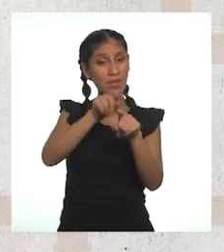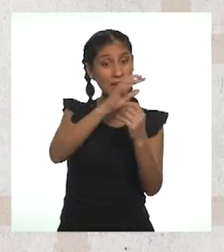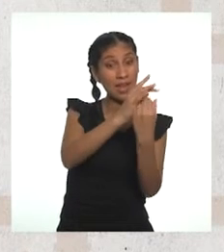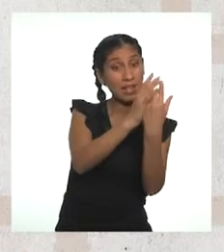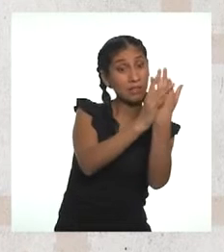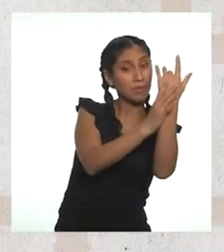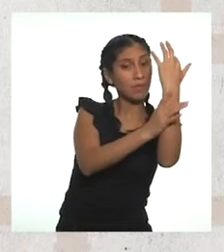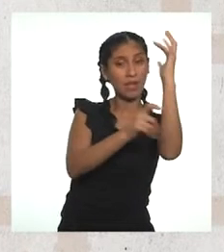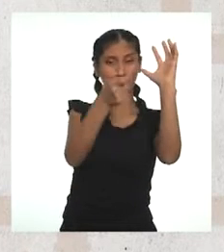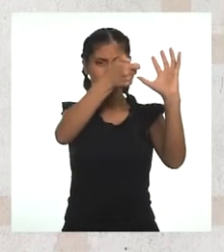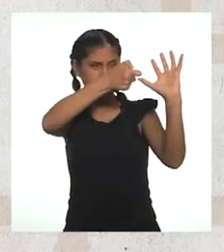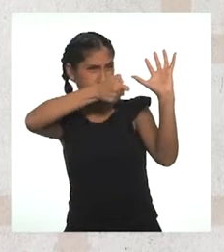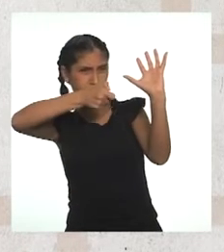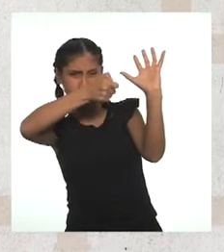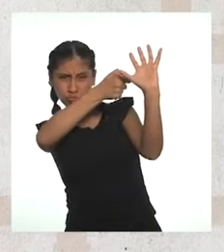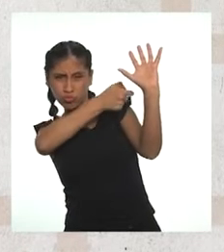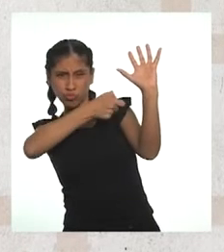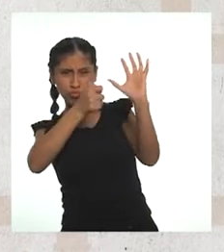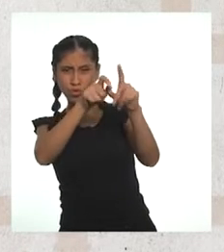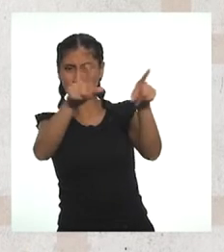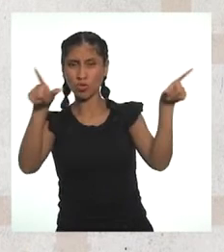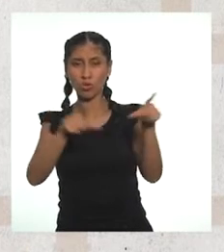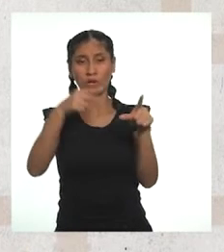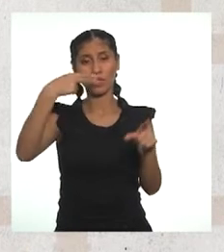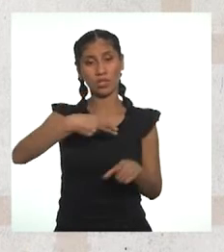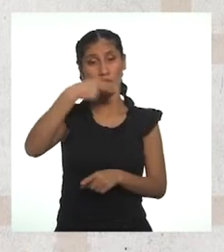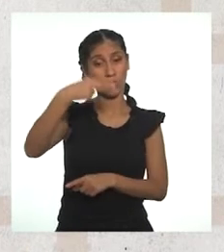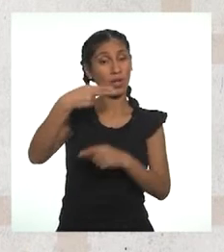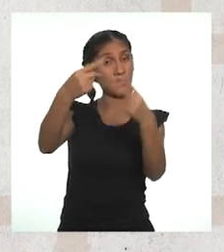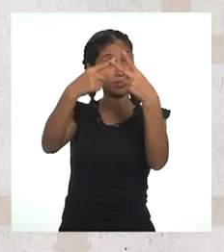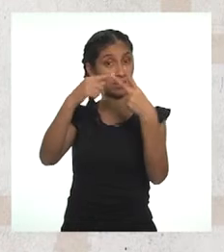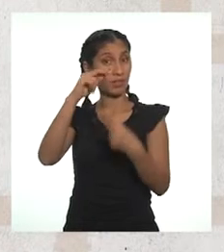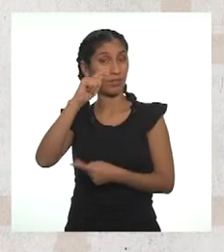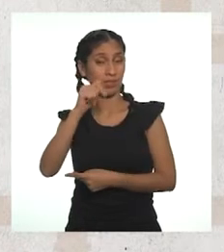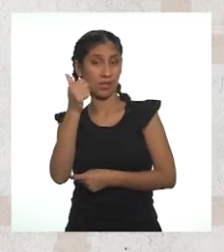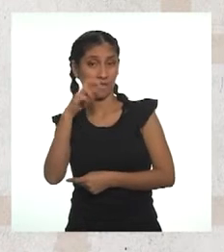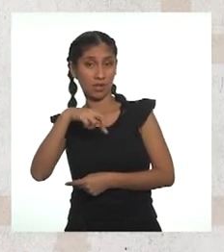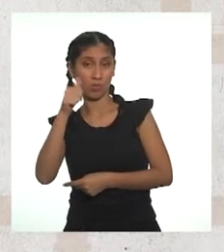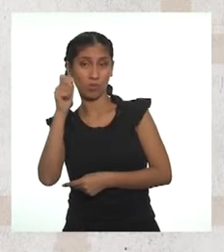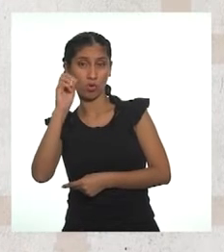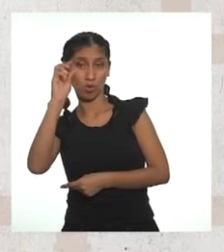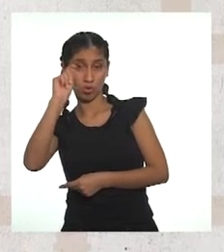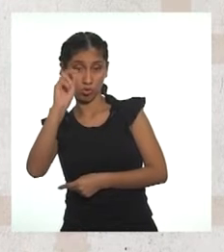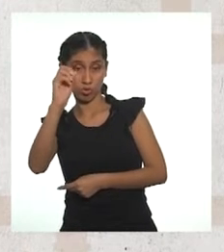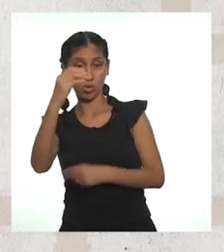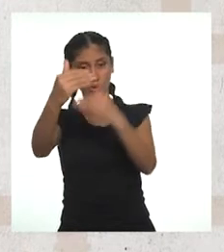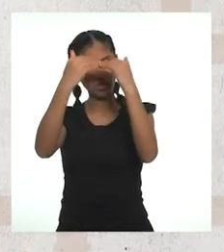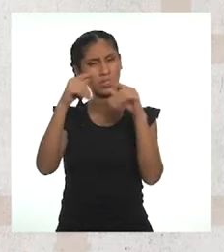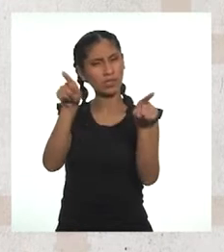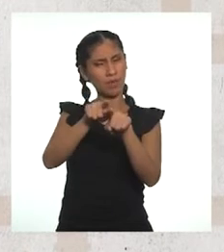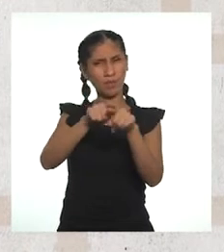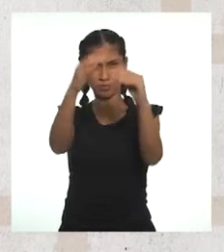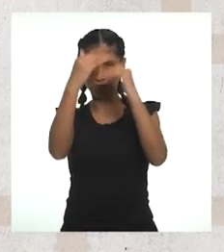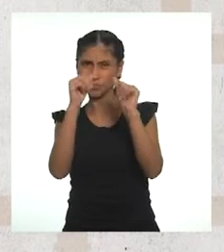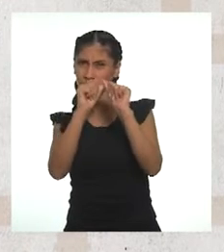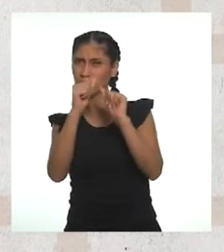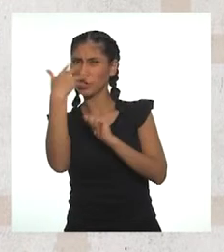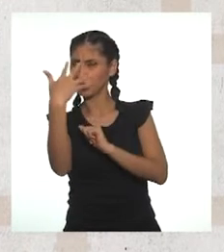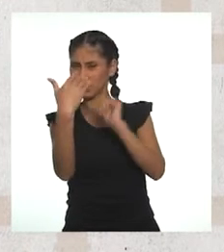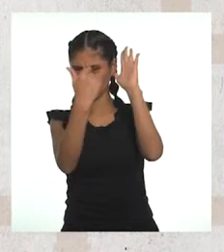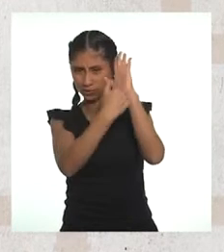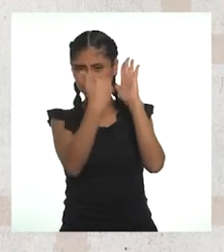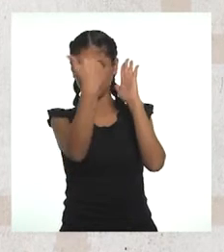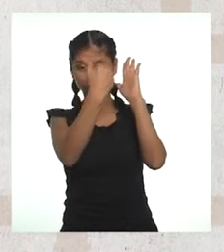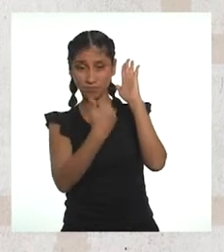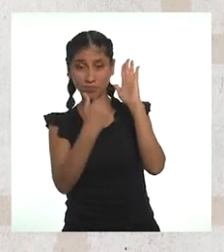residuales de Huaraz y de Tarapoto y San José de Siza. Cinco, la planta desaladora